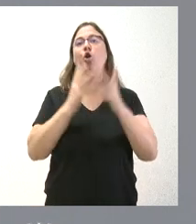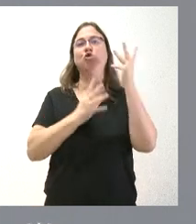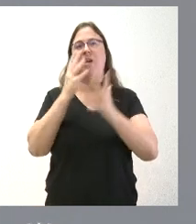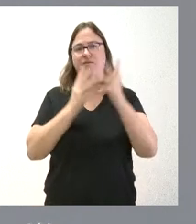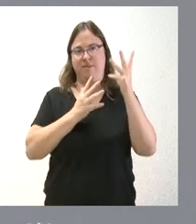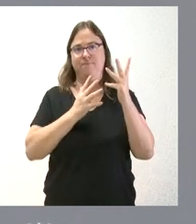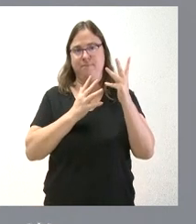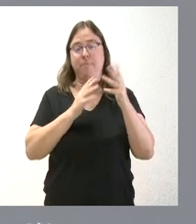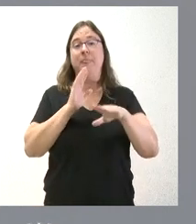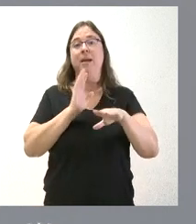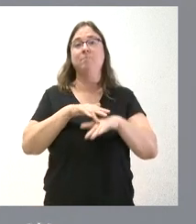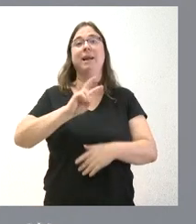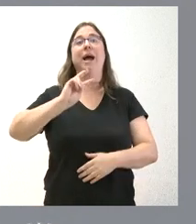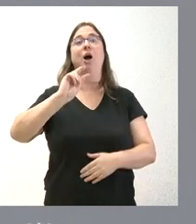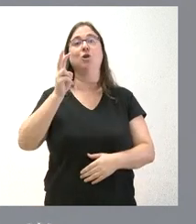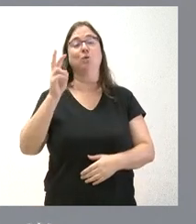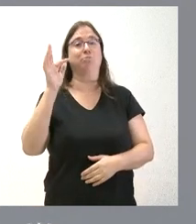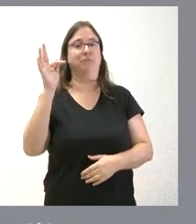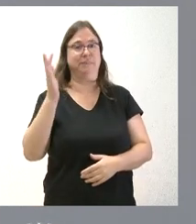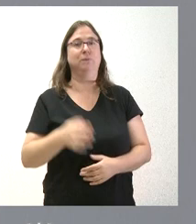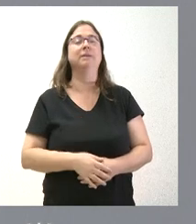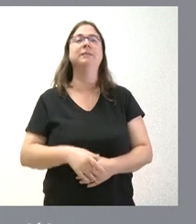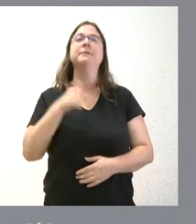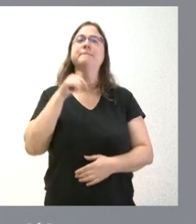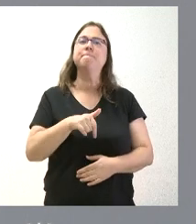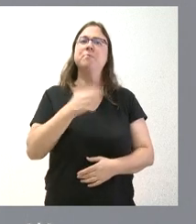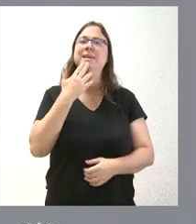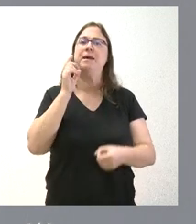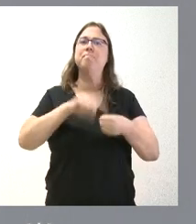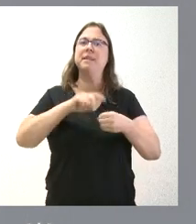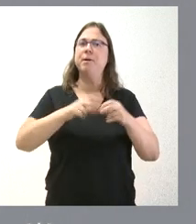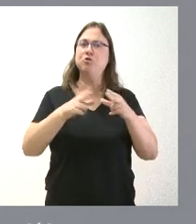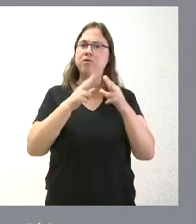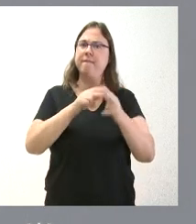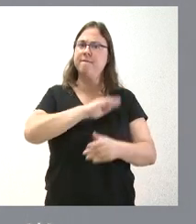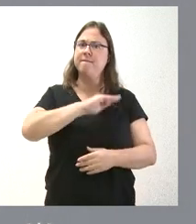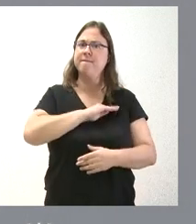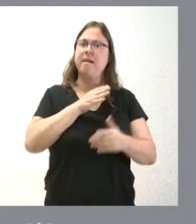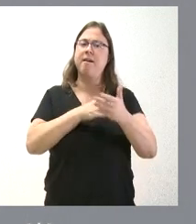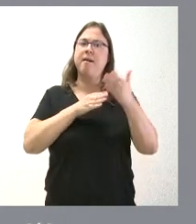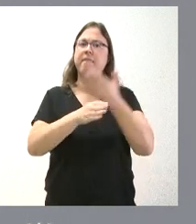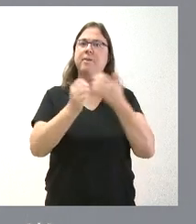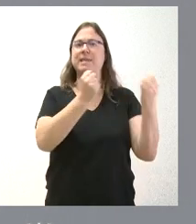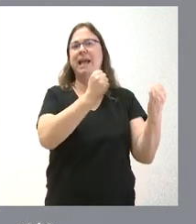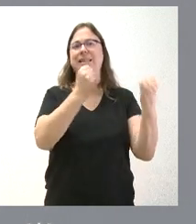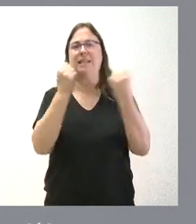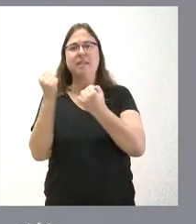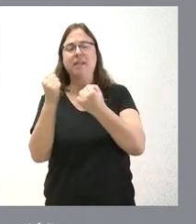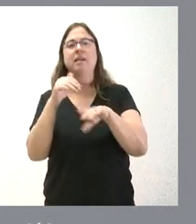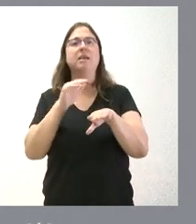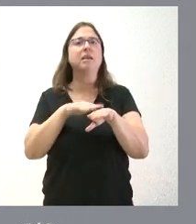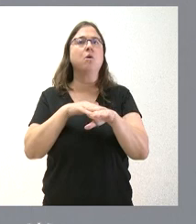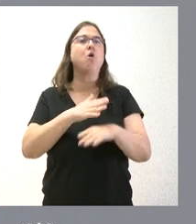lógicamente, para otros es elemento positivo, que haya una participación social importante a través de las entidades que tenemos como instituciones